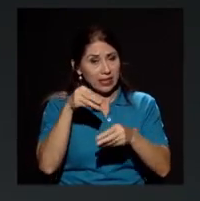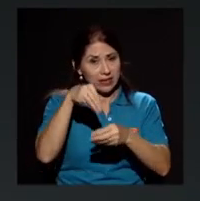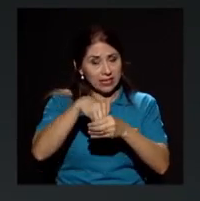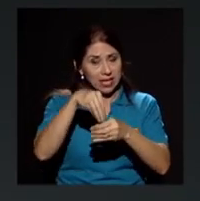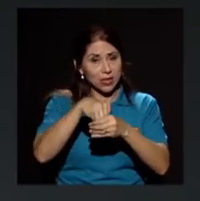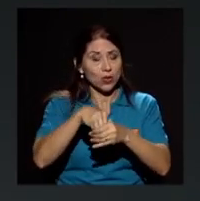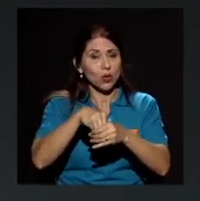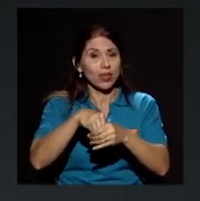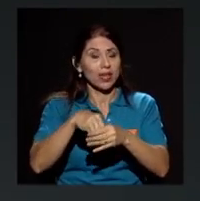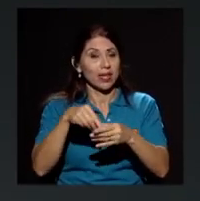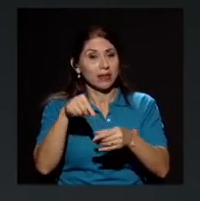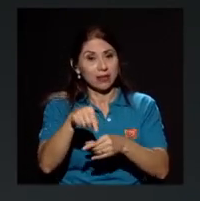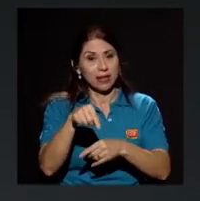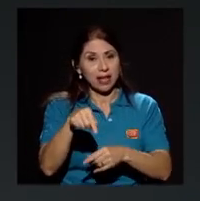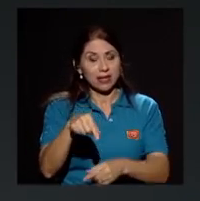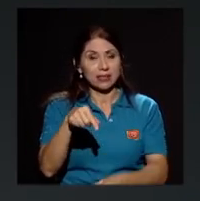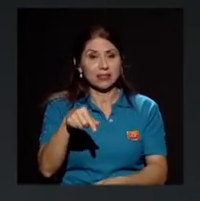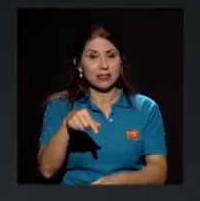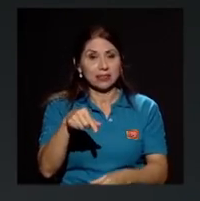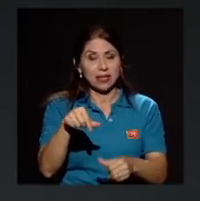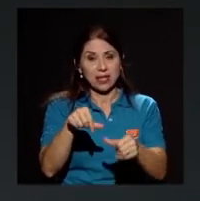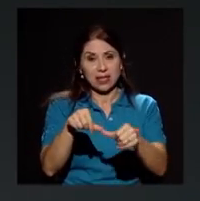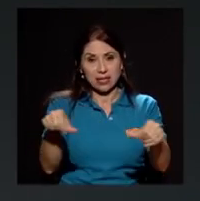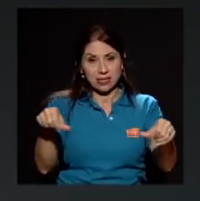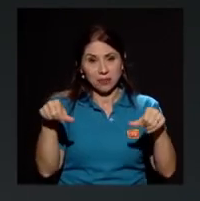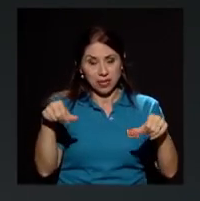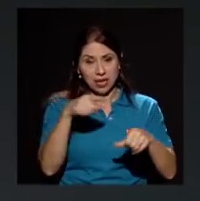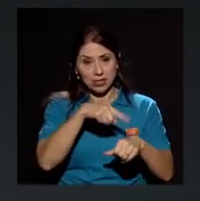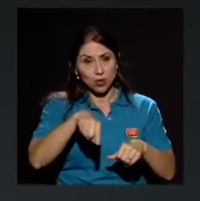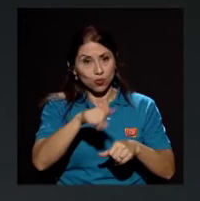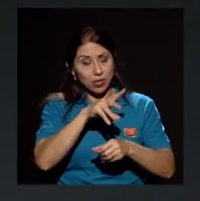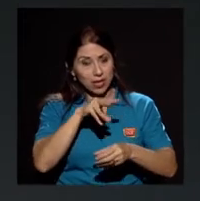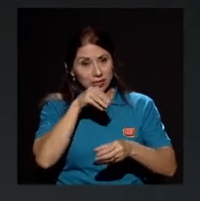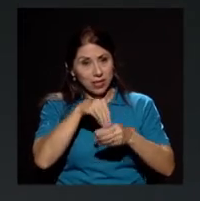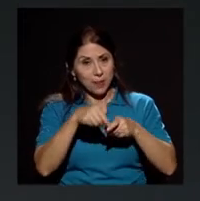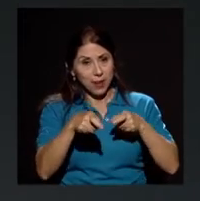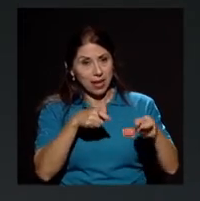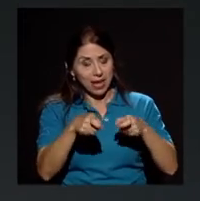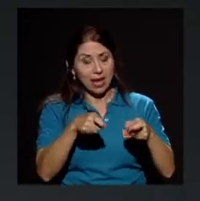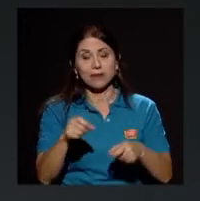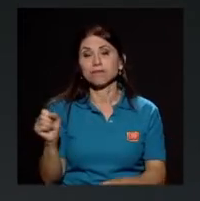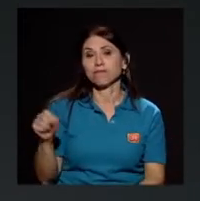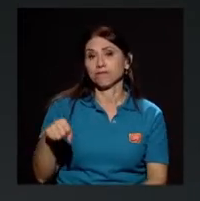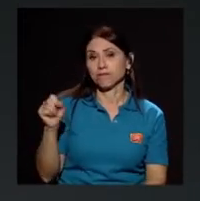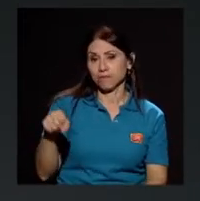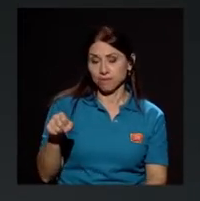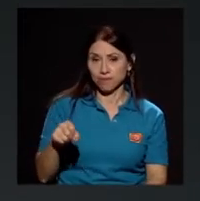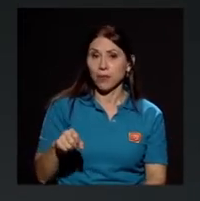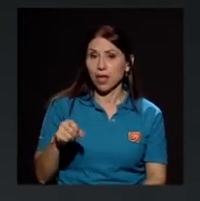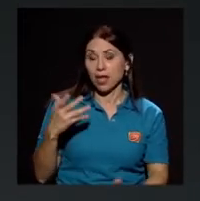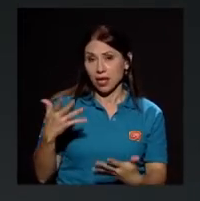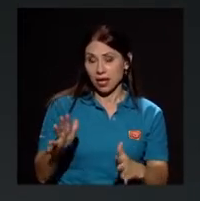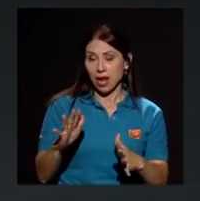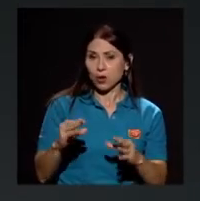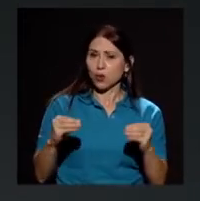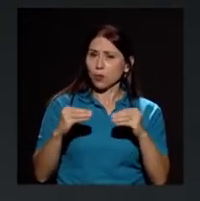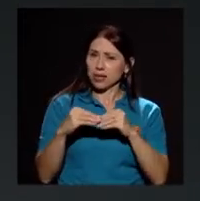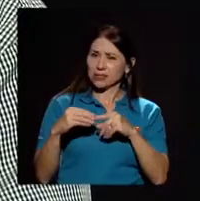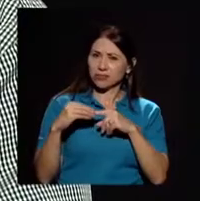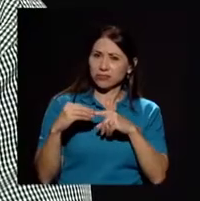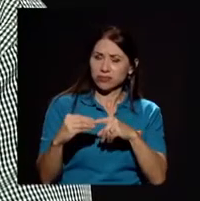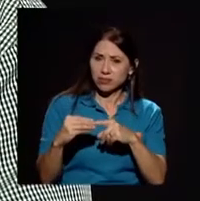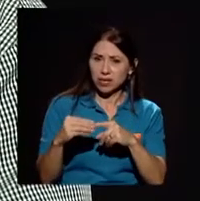las disciplinas que ustedes manejan? Sí, claro, el hecho del tronco geológico pues